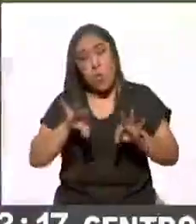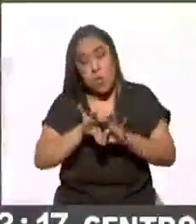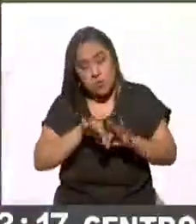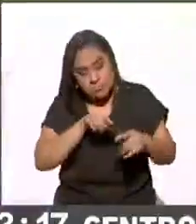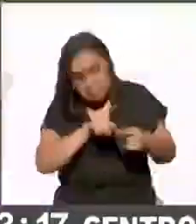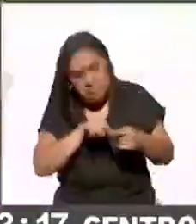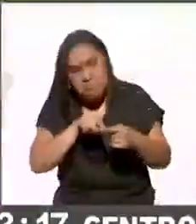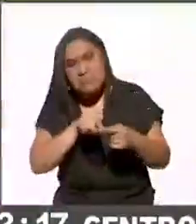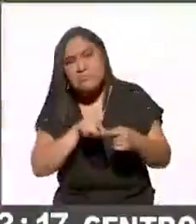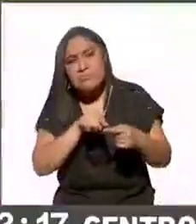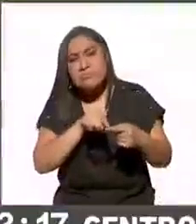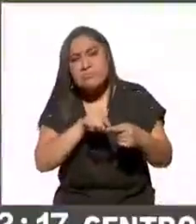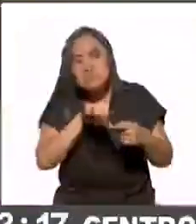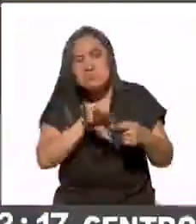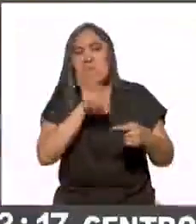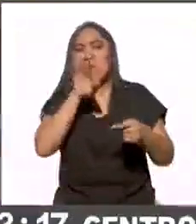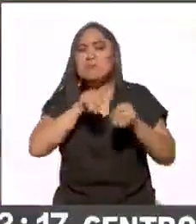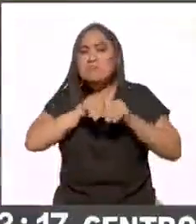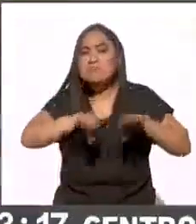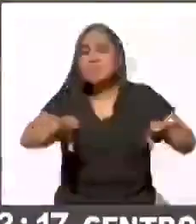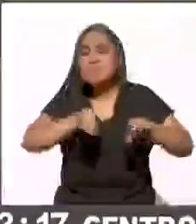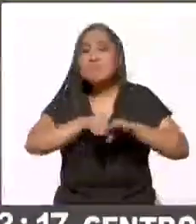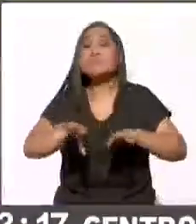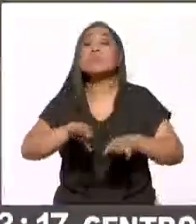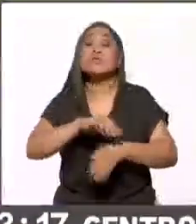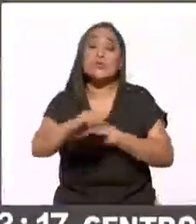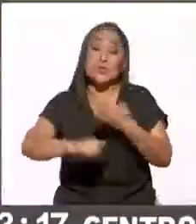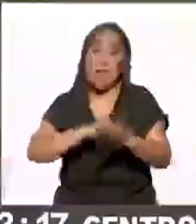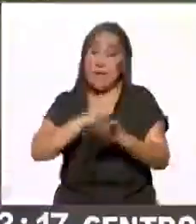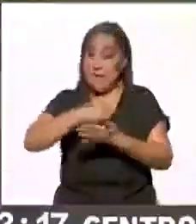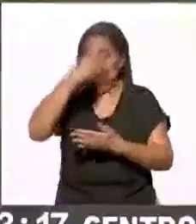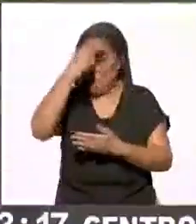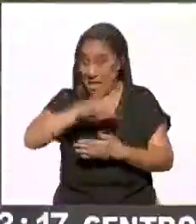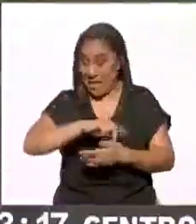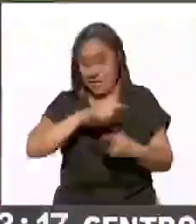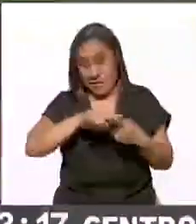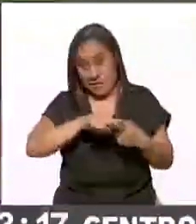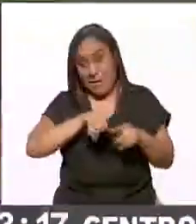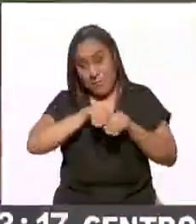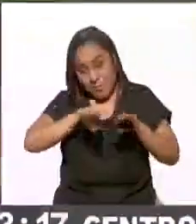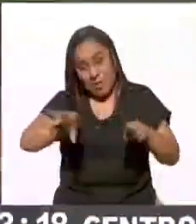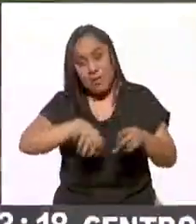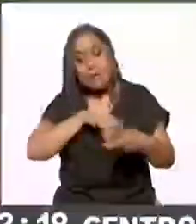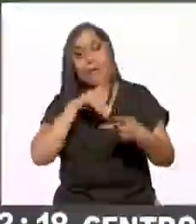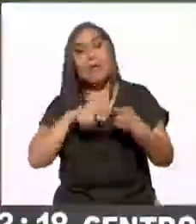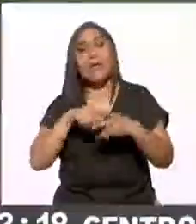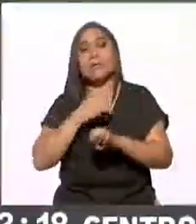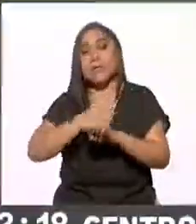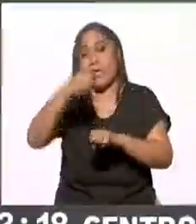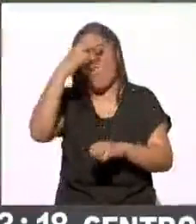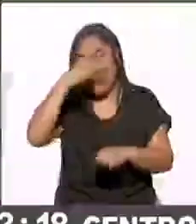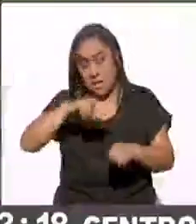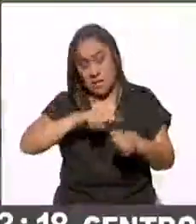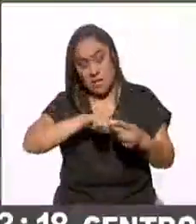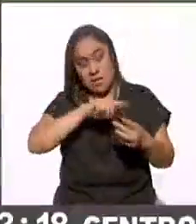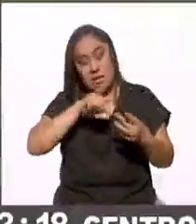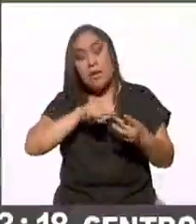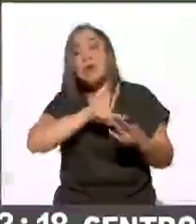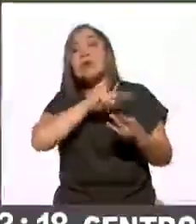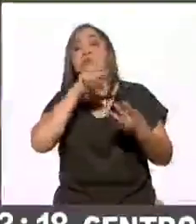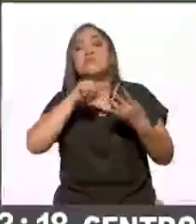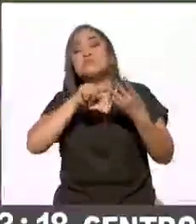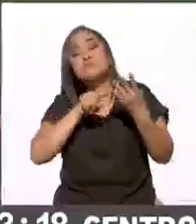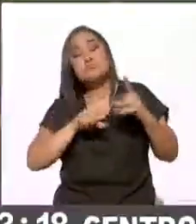la mayor cantidad de este tipo de información, es Ciudad de México, seguido por el Estado de México y después el resto de la